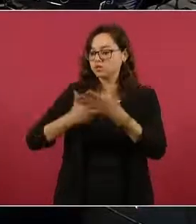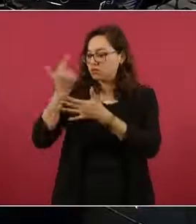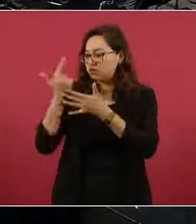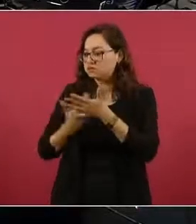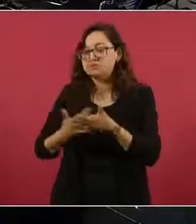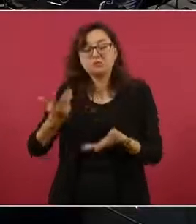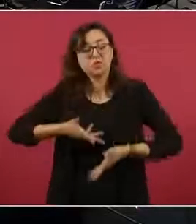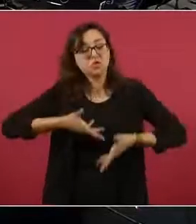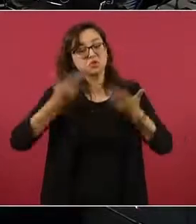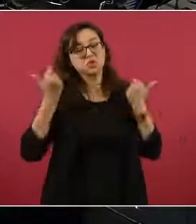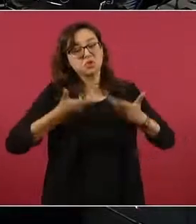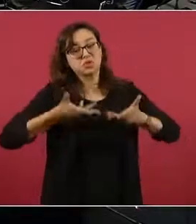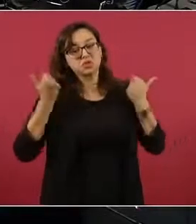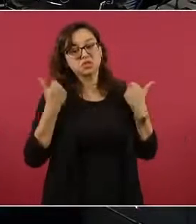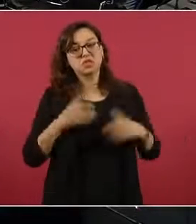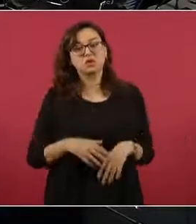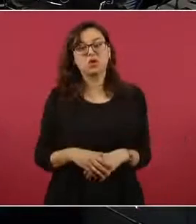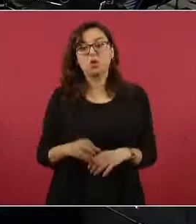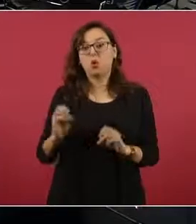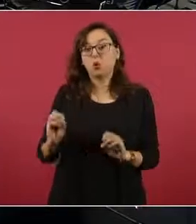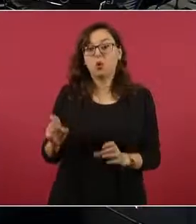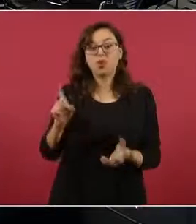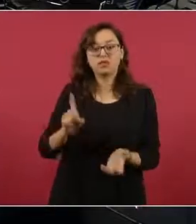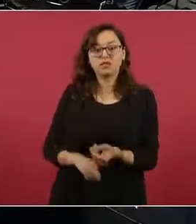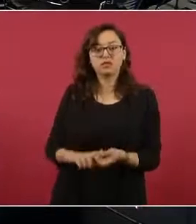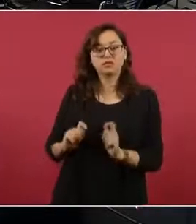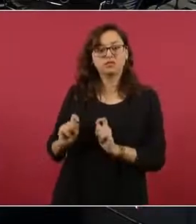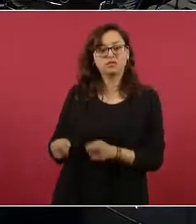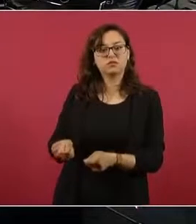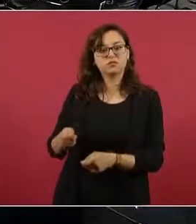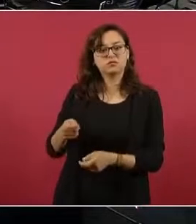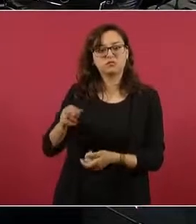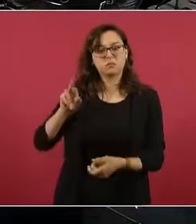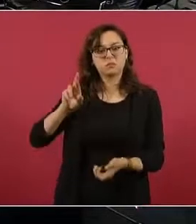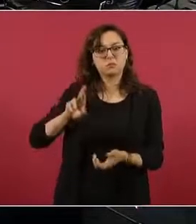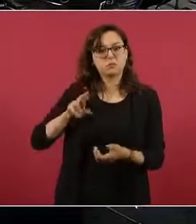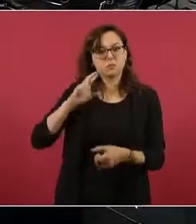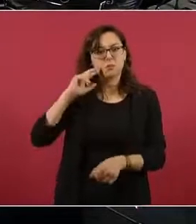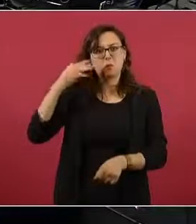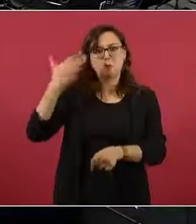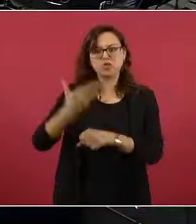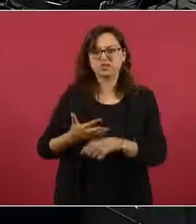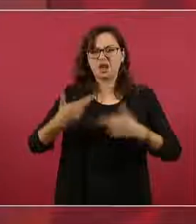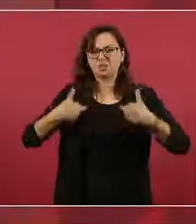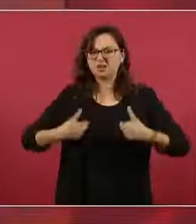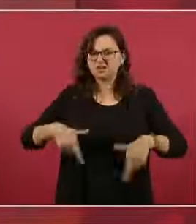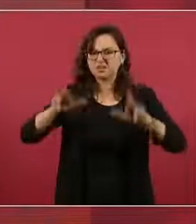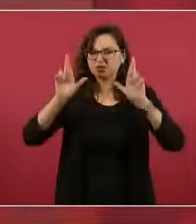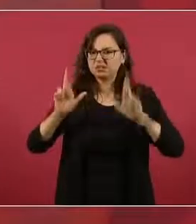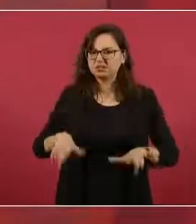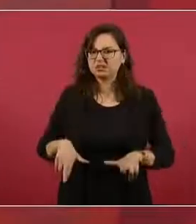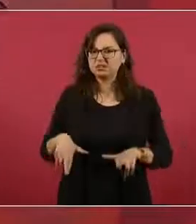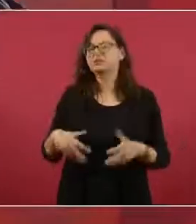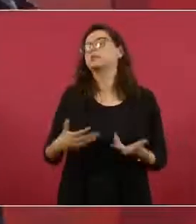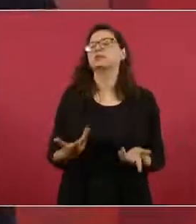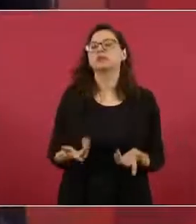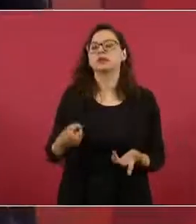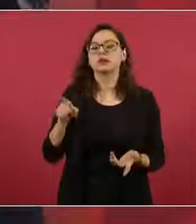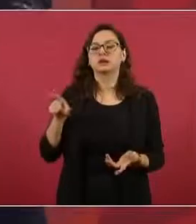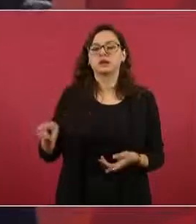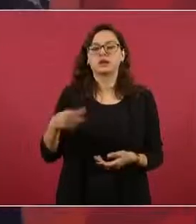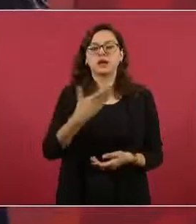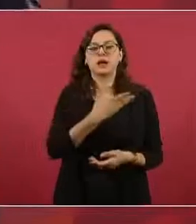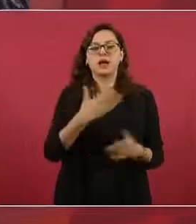Hasta hace poco me enteré de que había un delegado en Fonatur que rentaba la casa